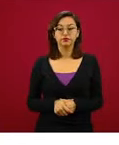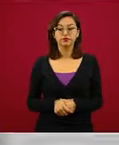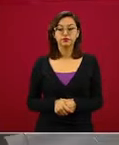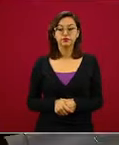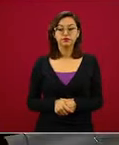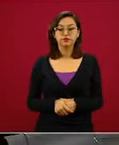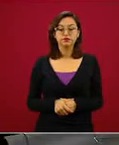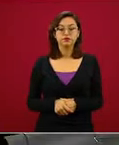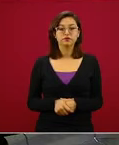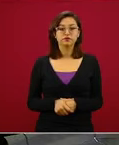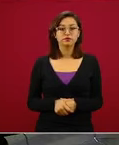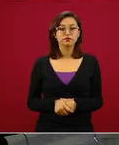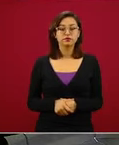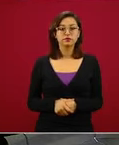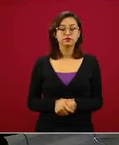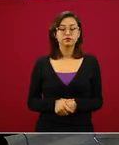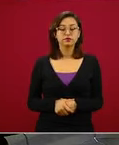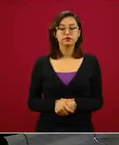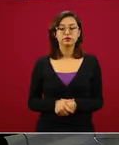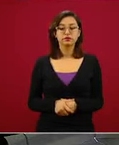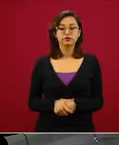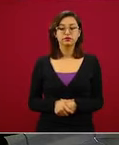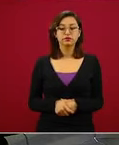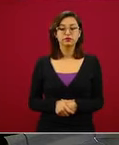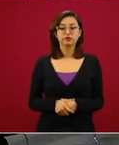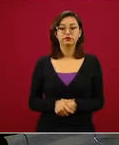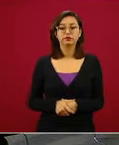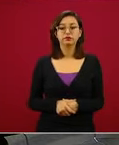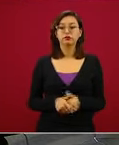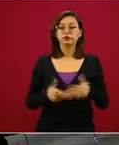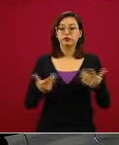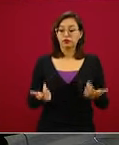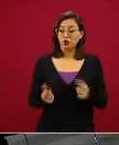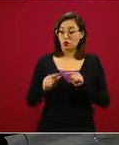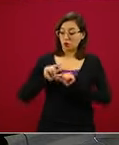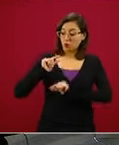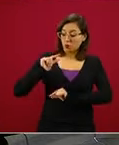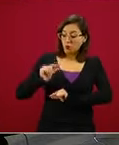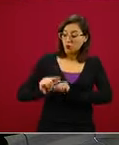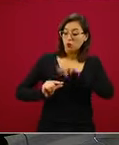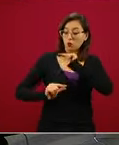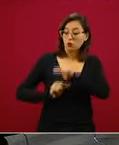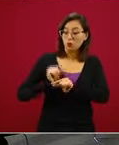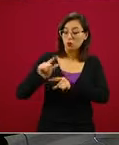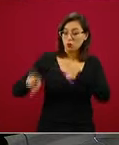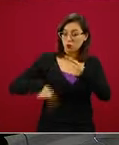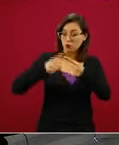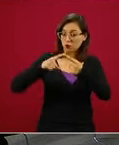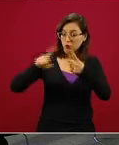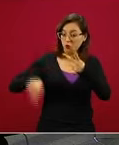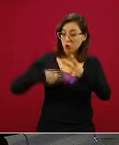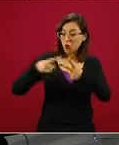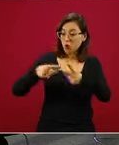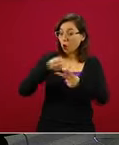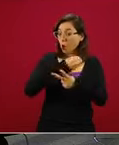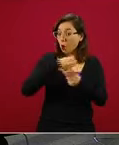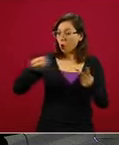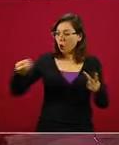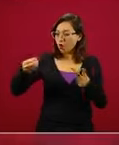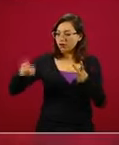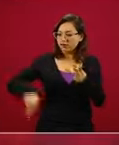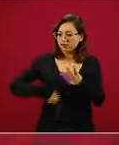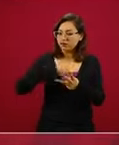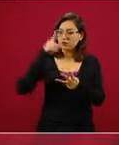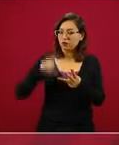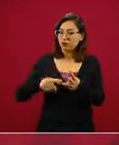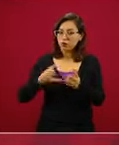tres ideas de la gradualidad, de que sea ordenado y que sea cauto, son